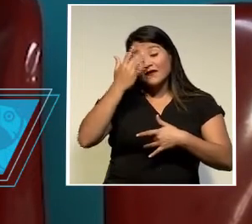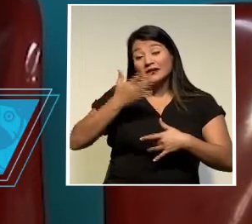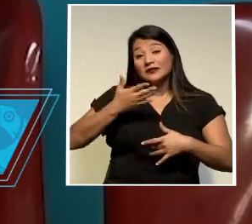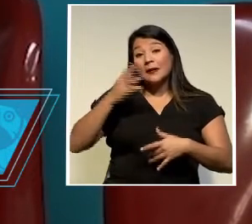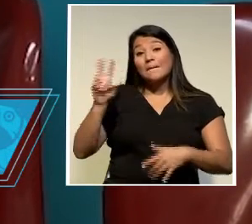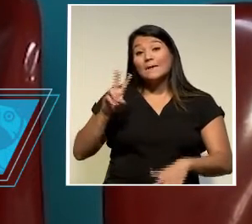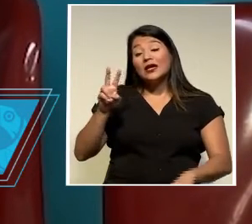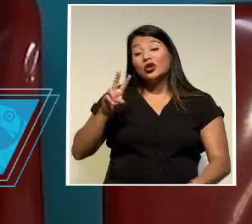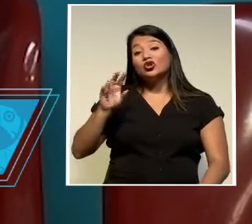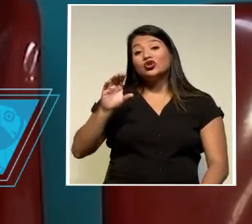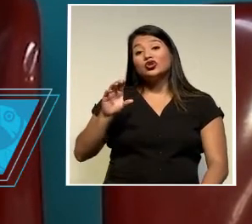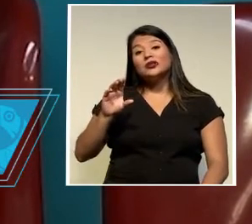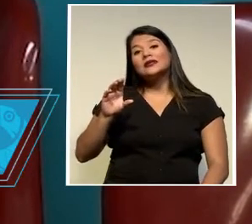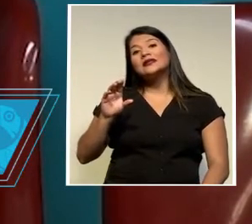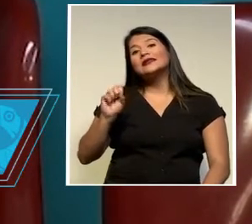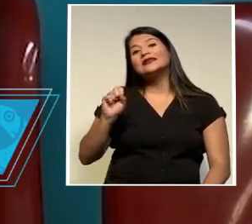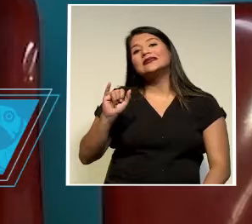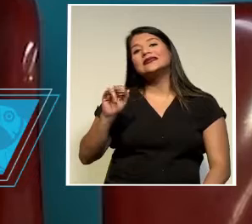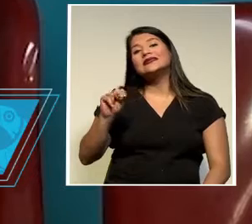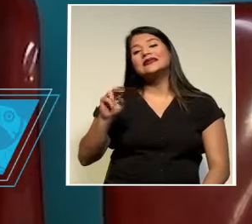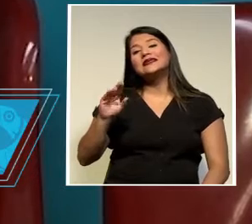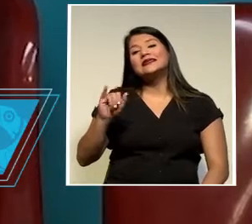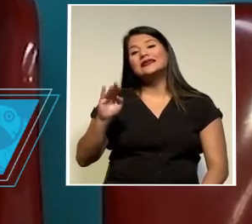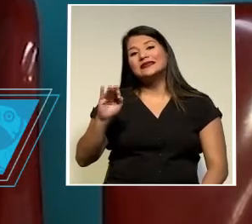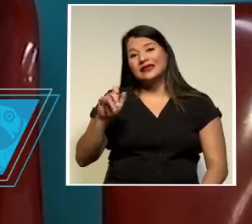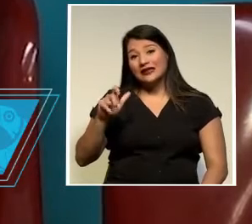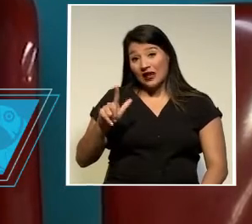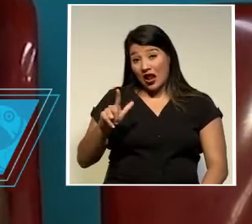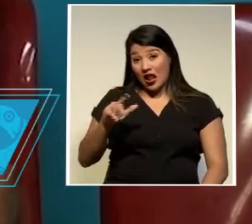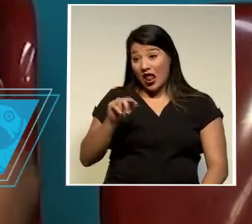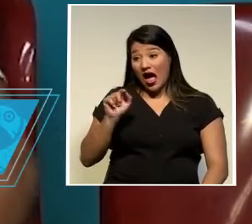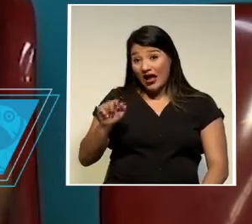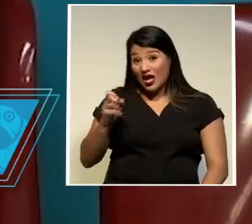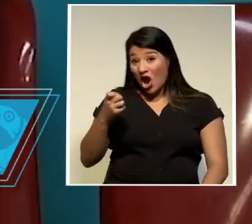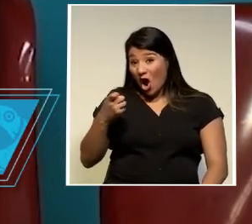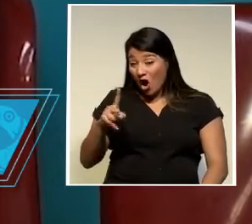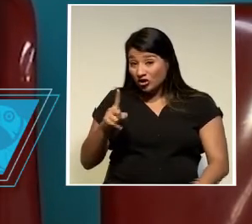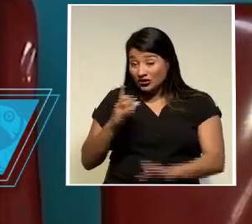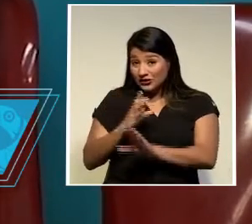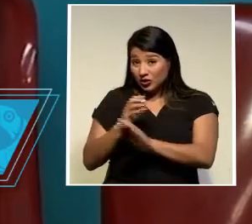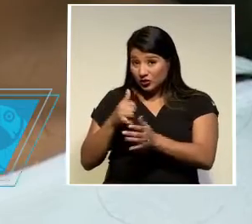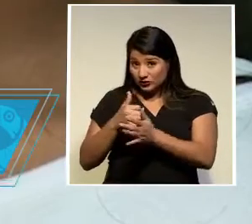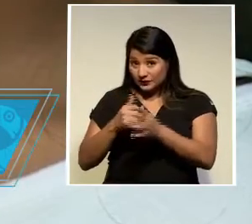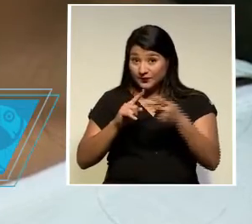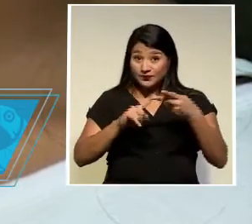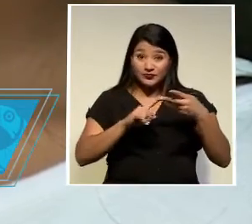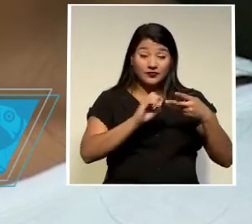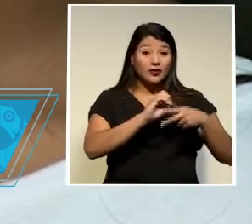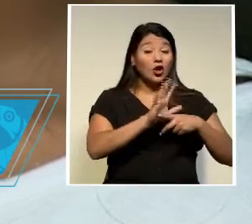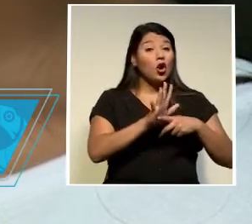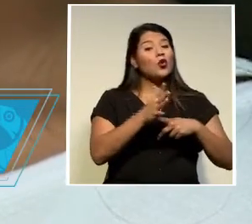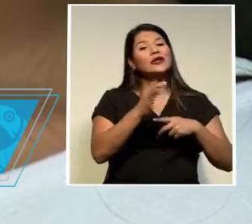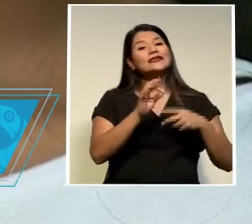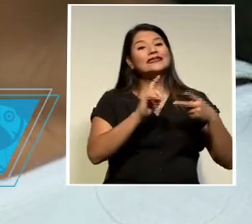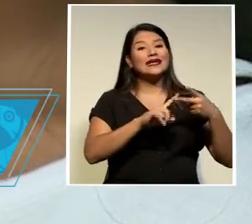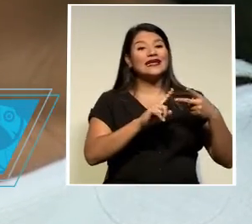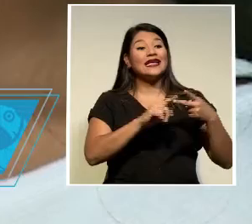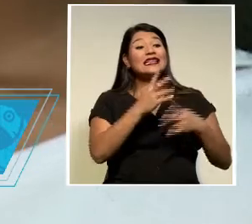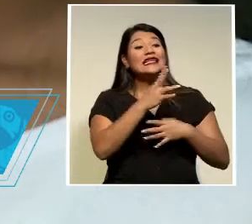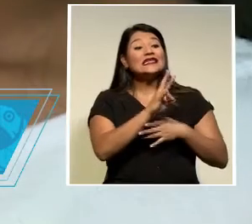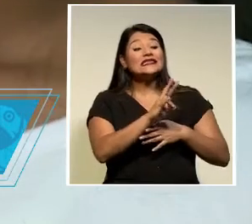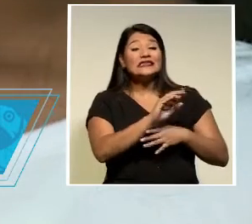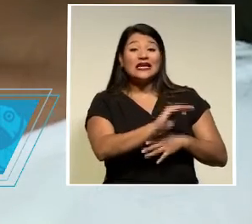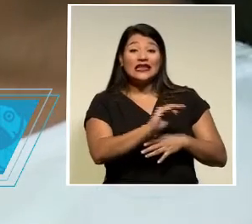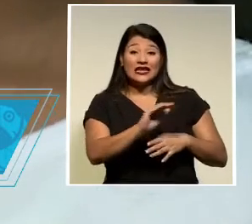de ellos 11 permanecen en UCI en cuanto a COVID-19 se reportan 17 menores en camas en casos